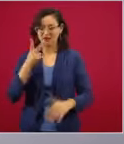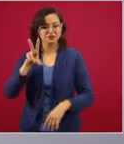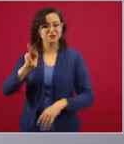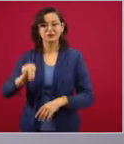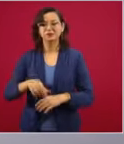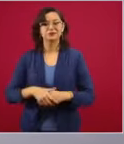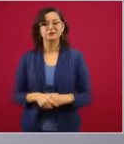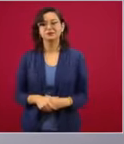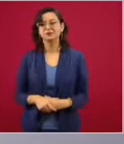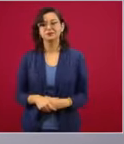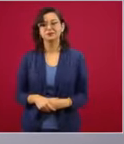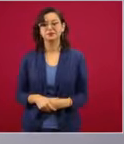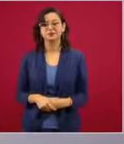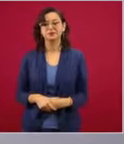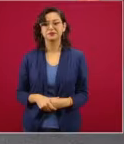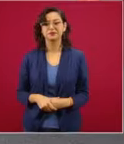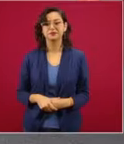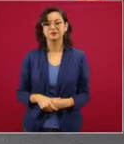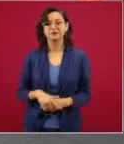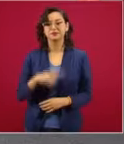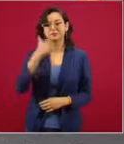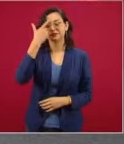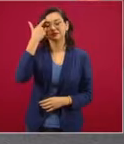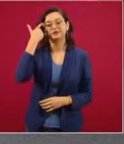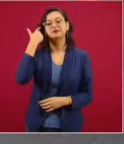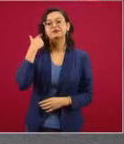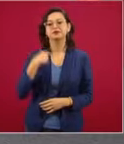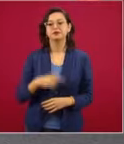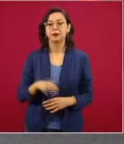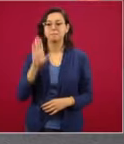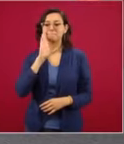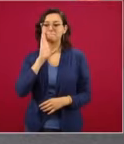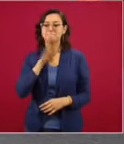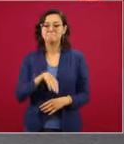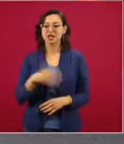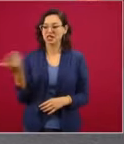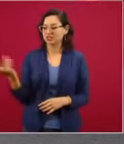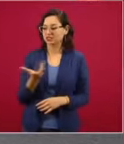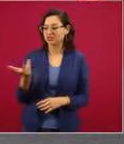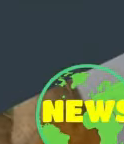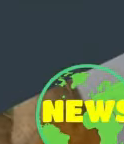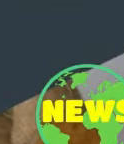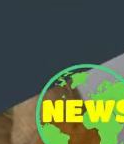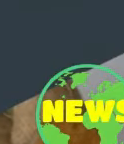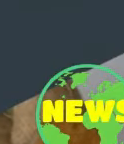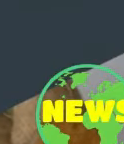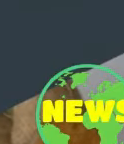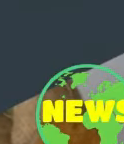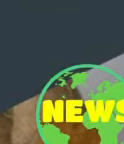o esas malas experiencias no se van a repetir.